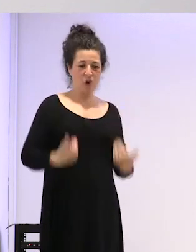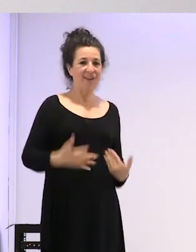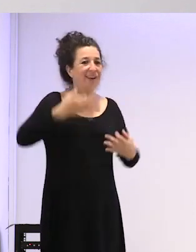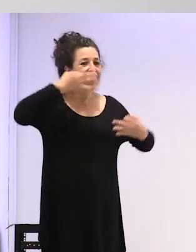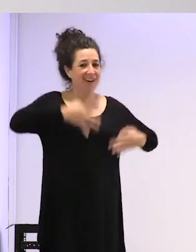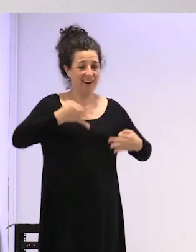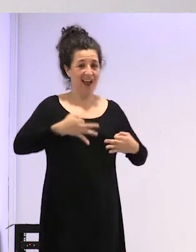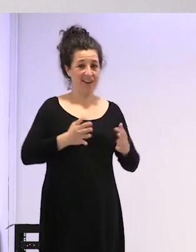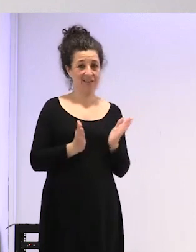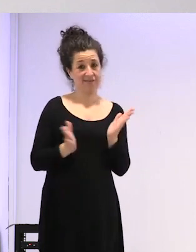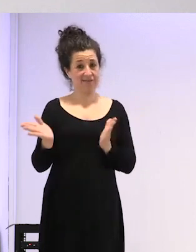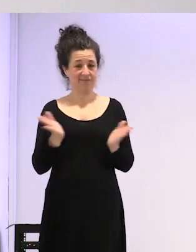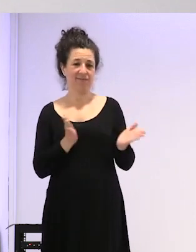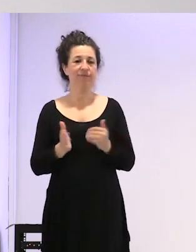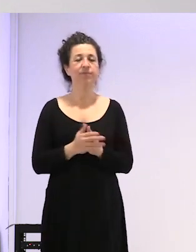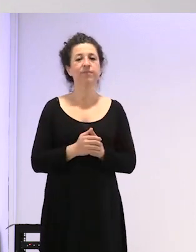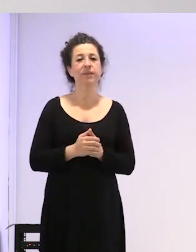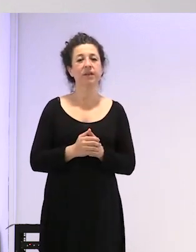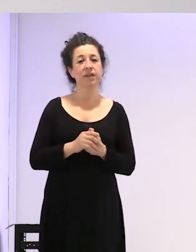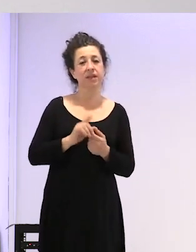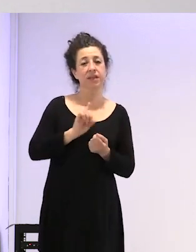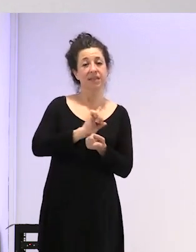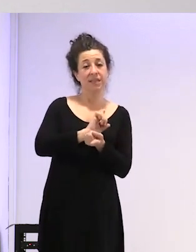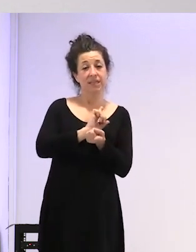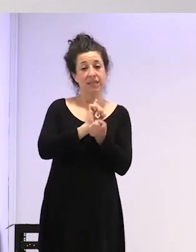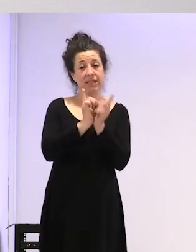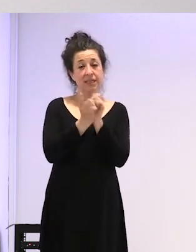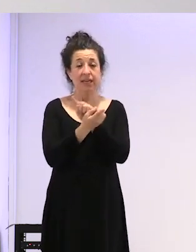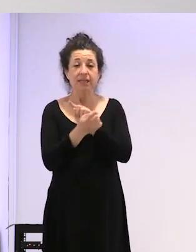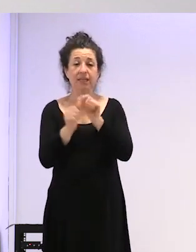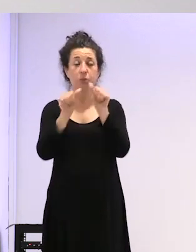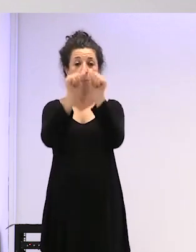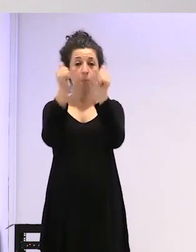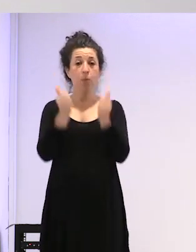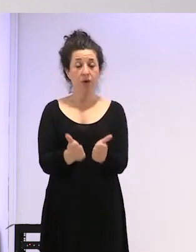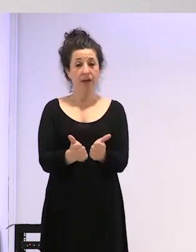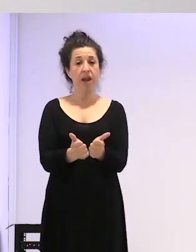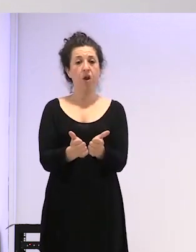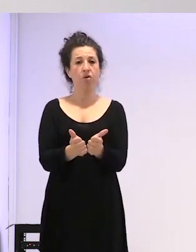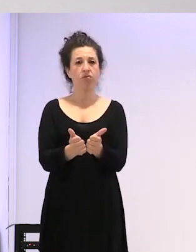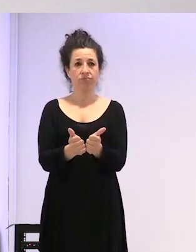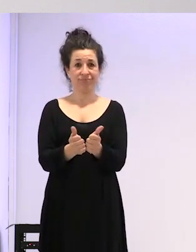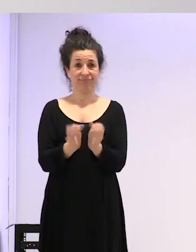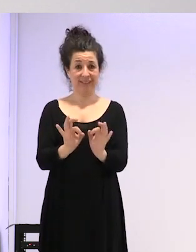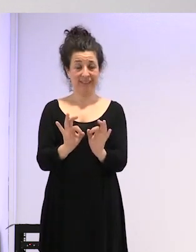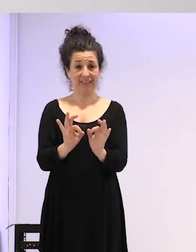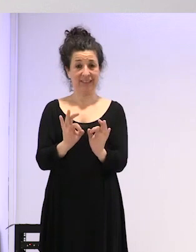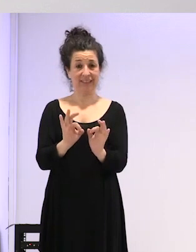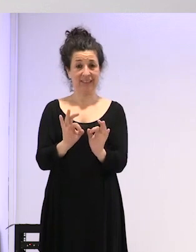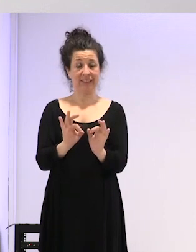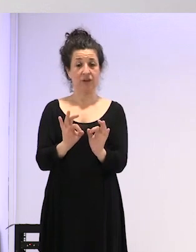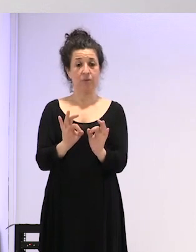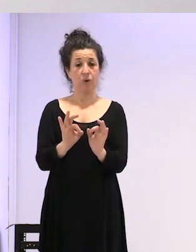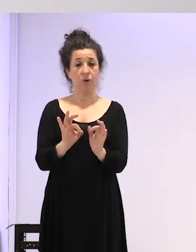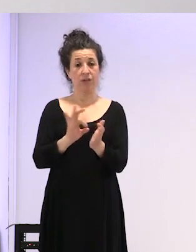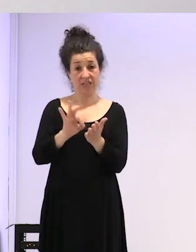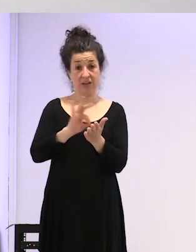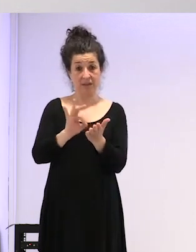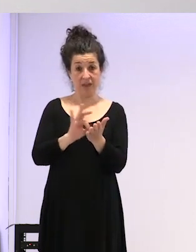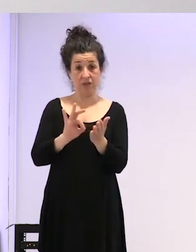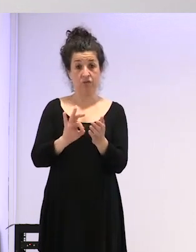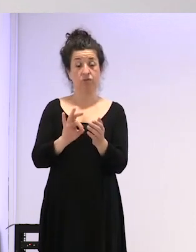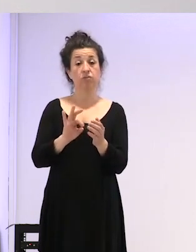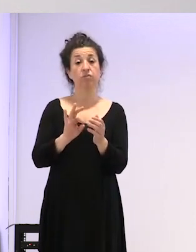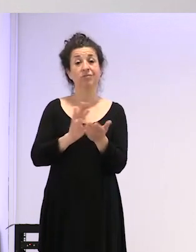que si tránsito como modelo tiene tanta bueno tanto éxito o es tan tan